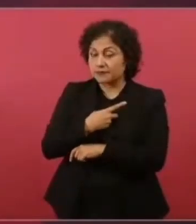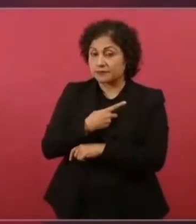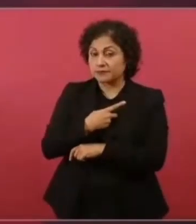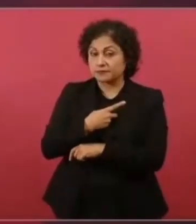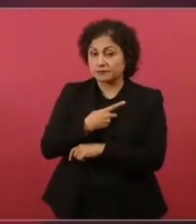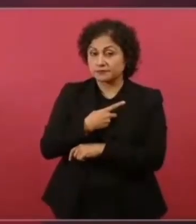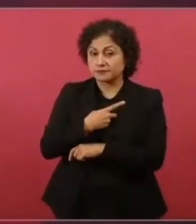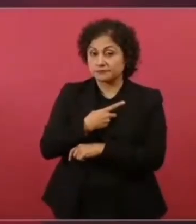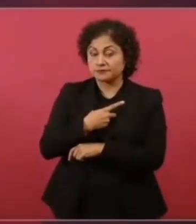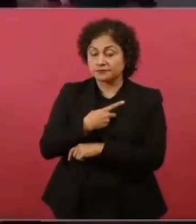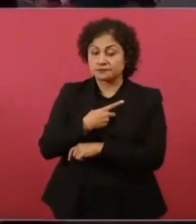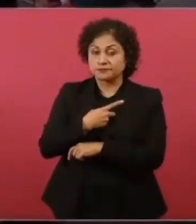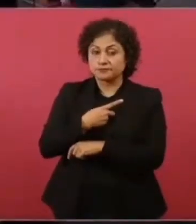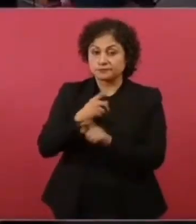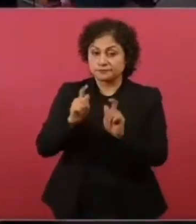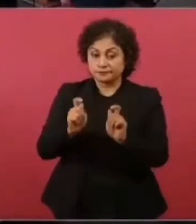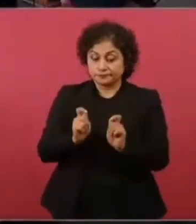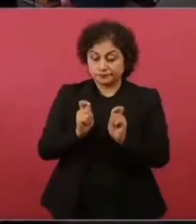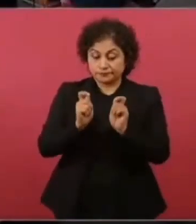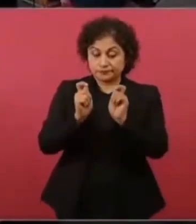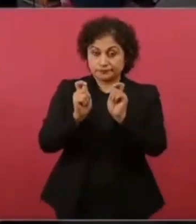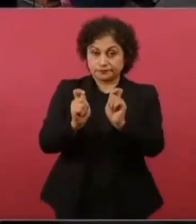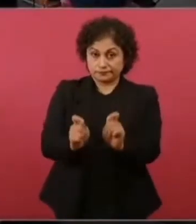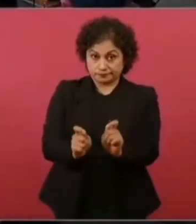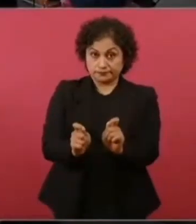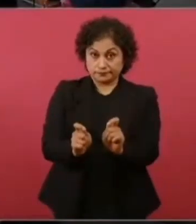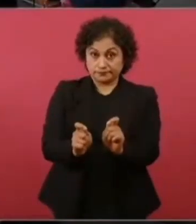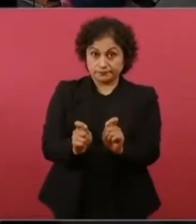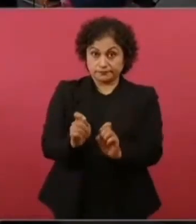la entrega de sus empresas